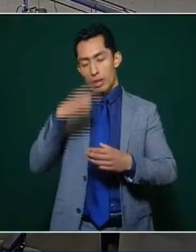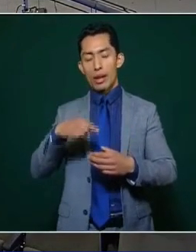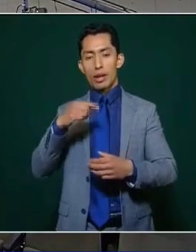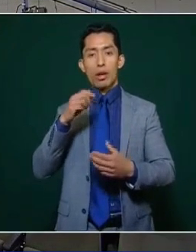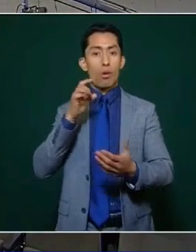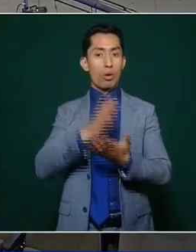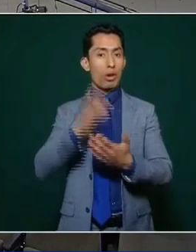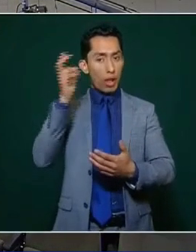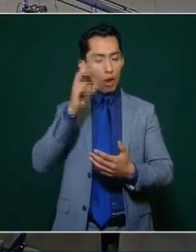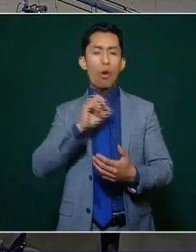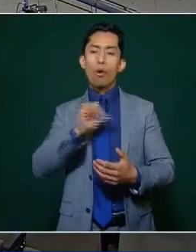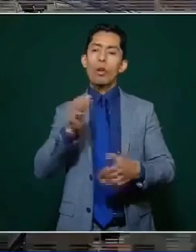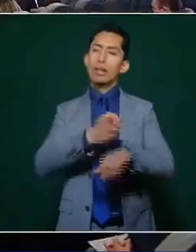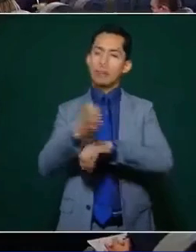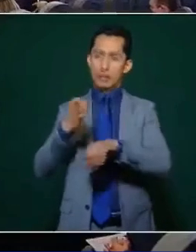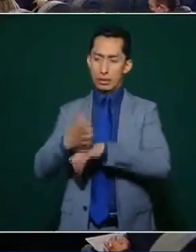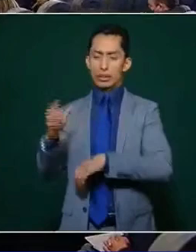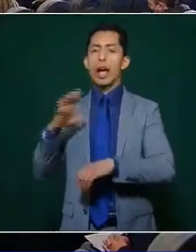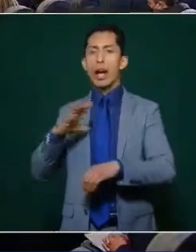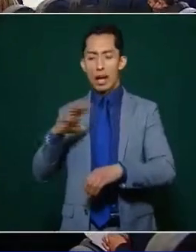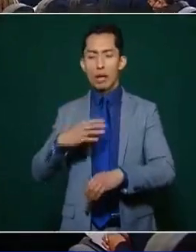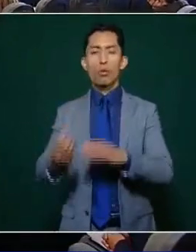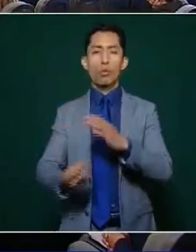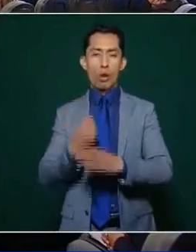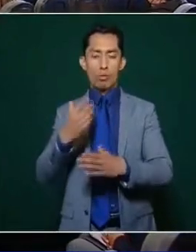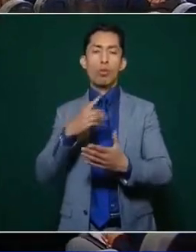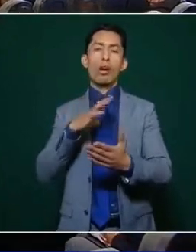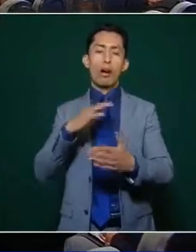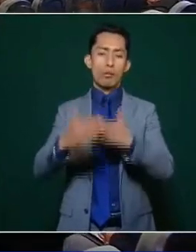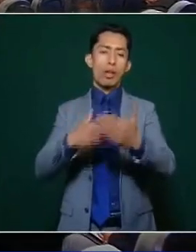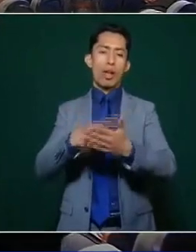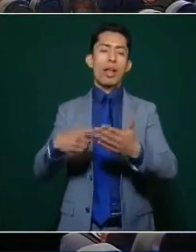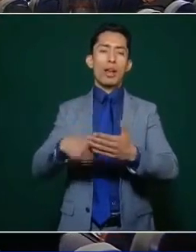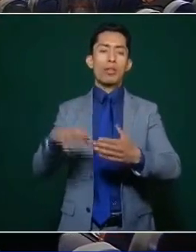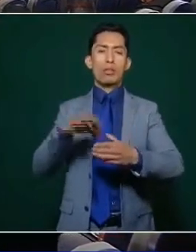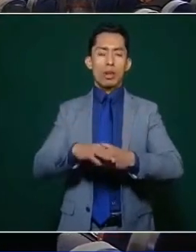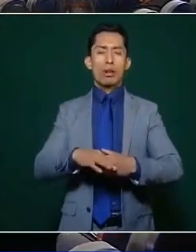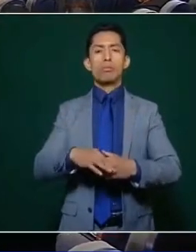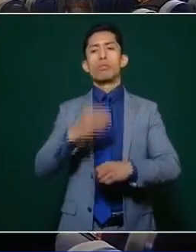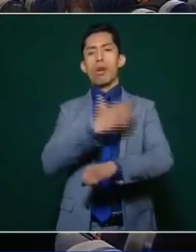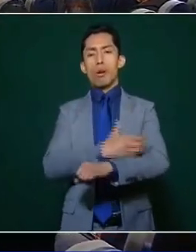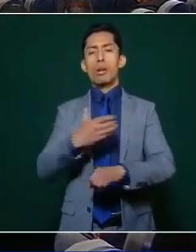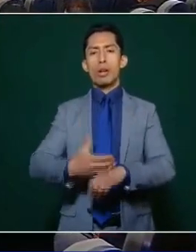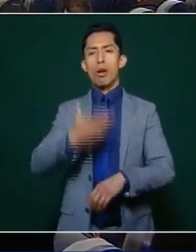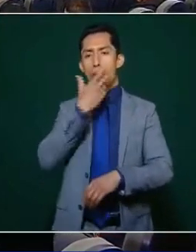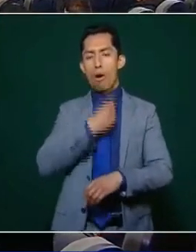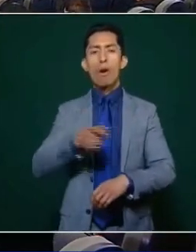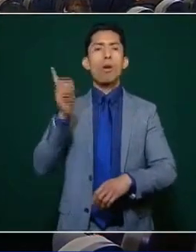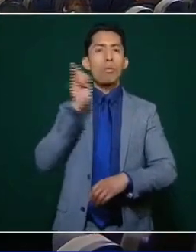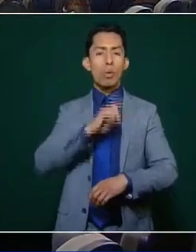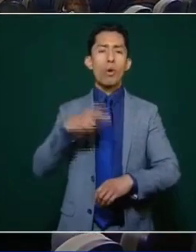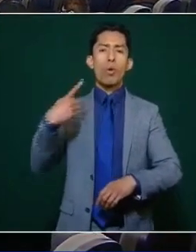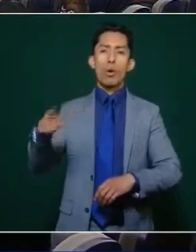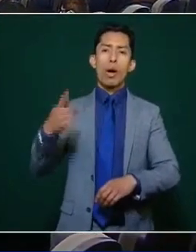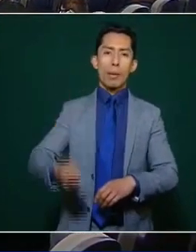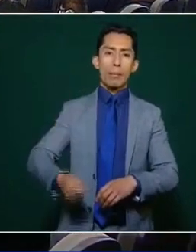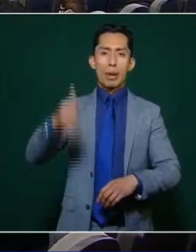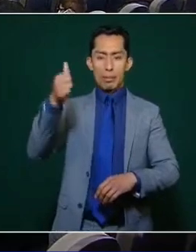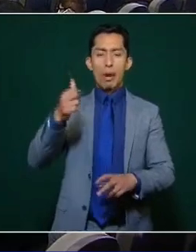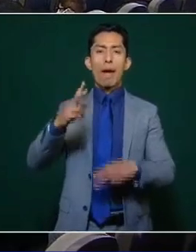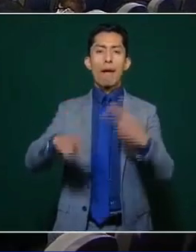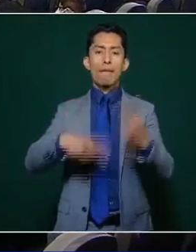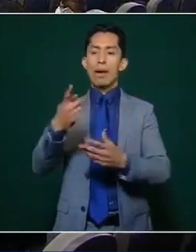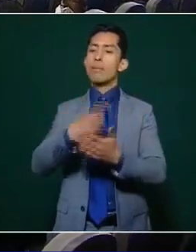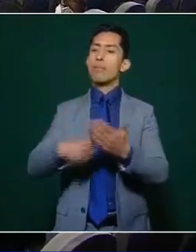otras entidades de la República. Hay muchos compañeros y compañeras que va a ser su primera vez al emitir su voto